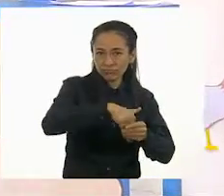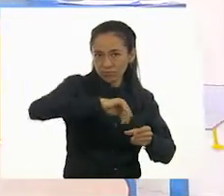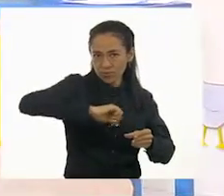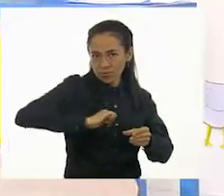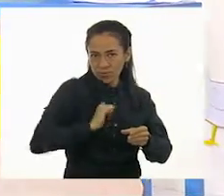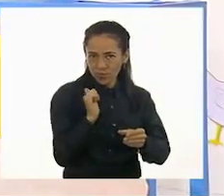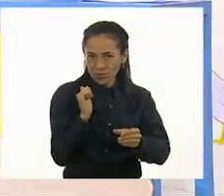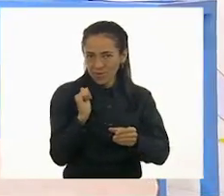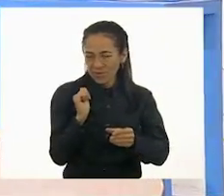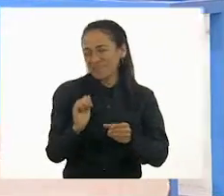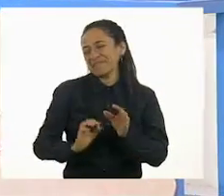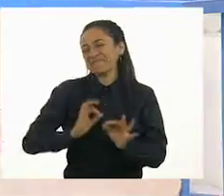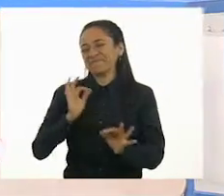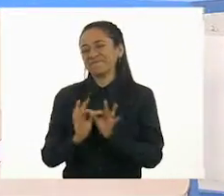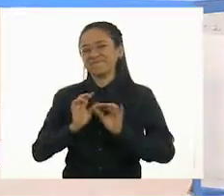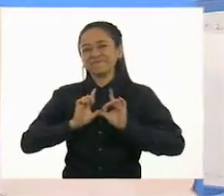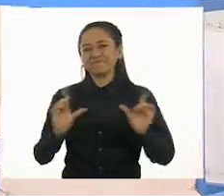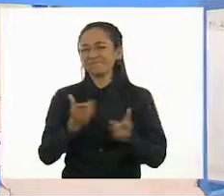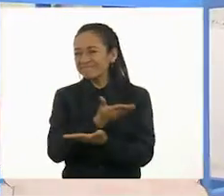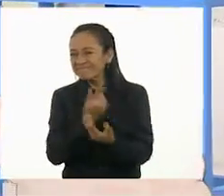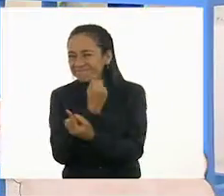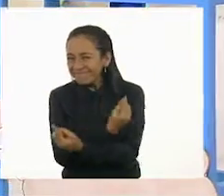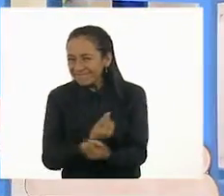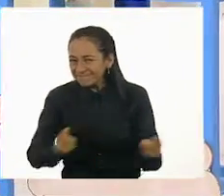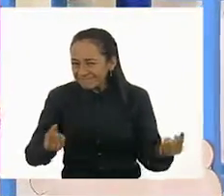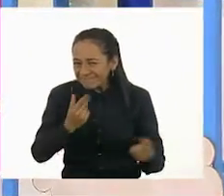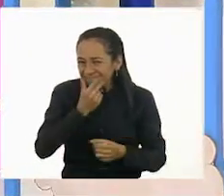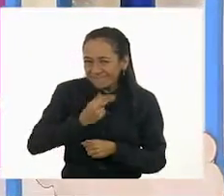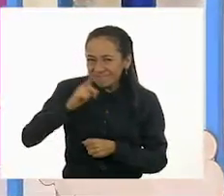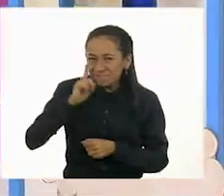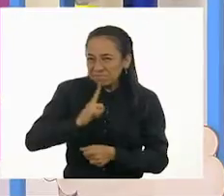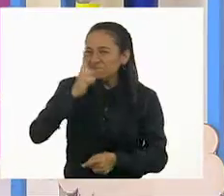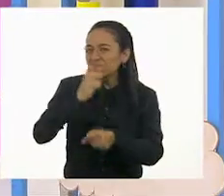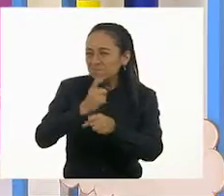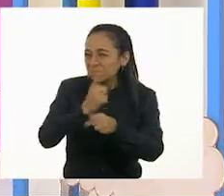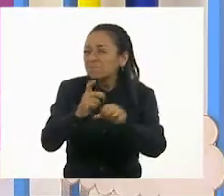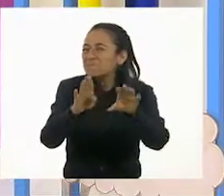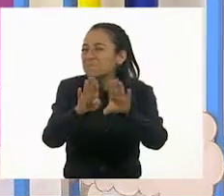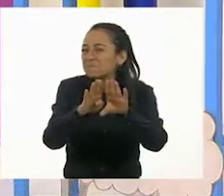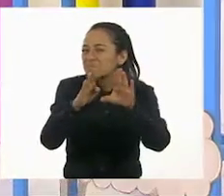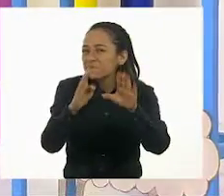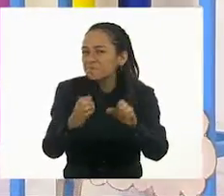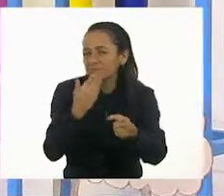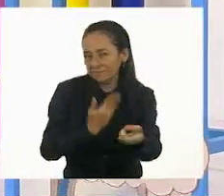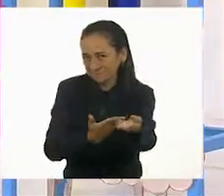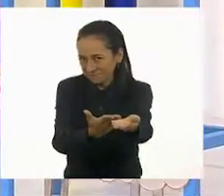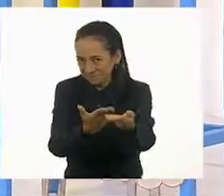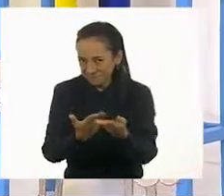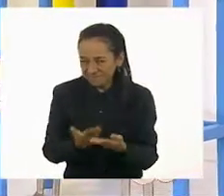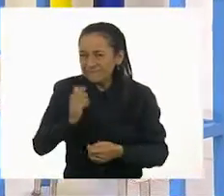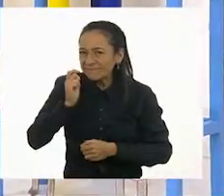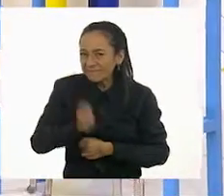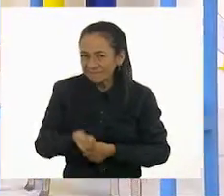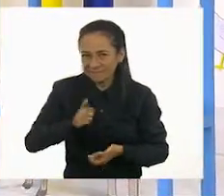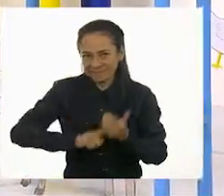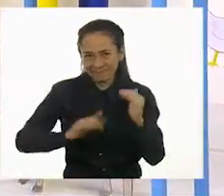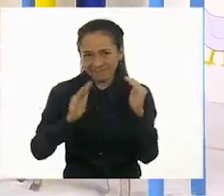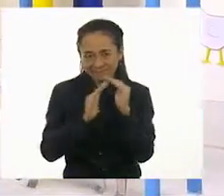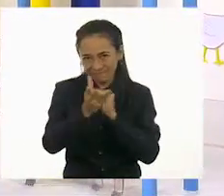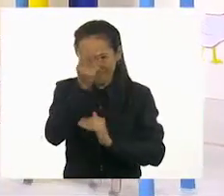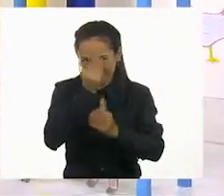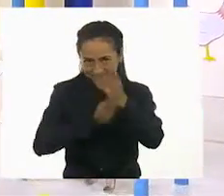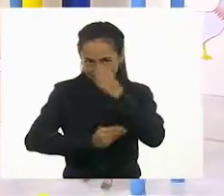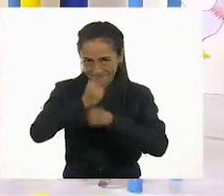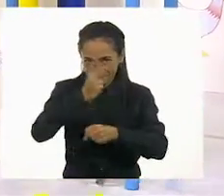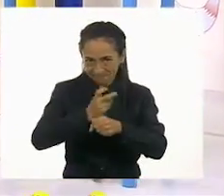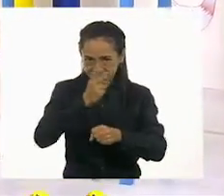Ahora sí, ¿cómo están niñas y niños de primero de primaria? Bienvenidas y bienvenidos a Aprende en Casa 2. Hoy nos toca la